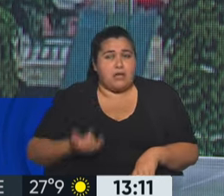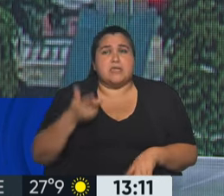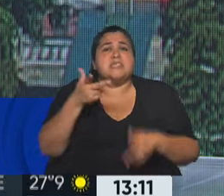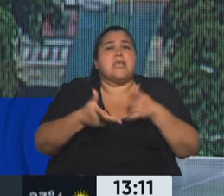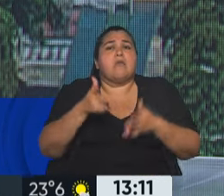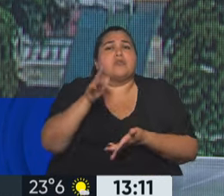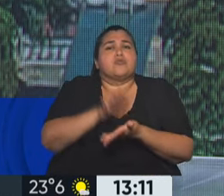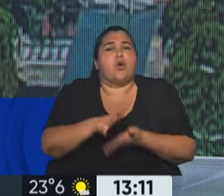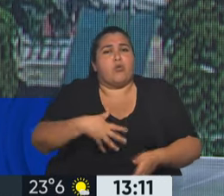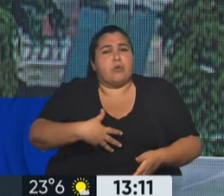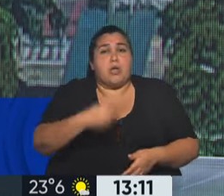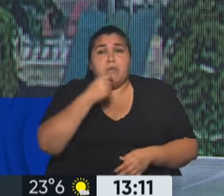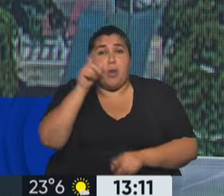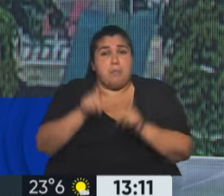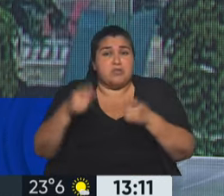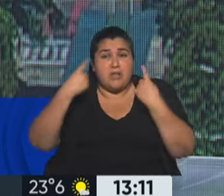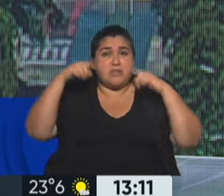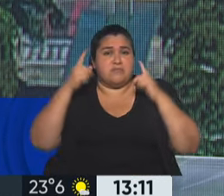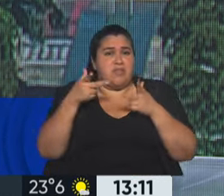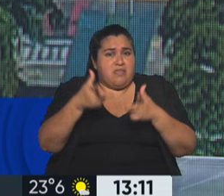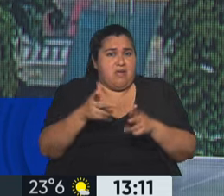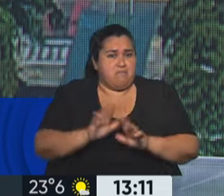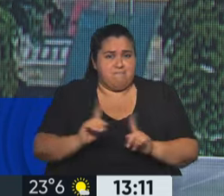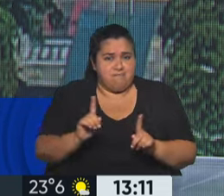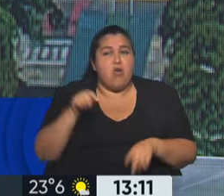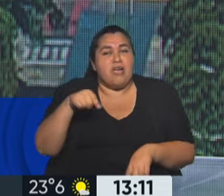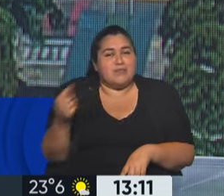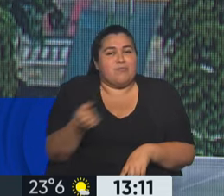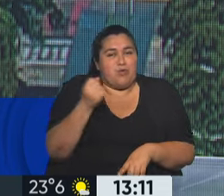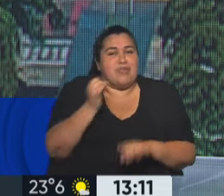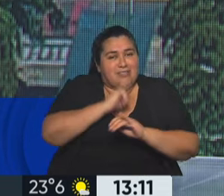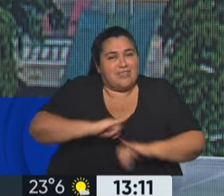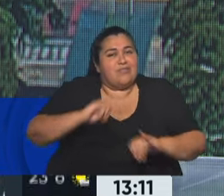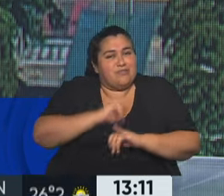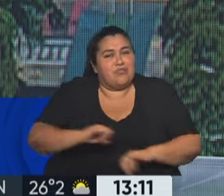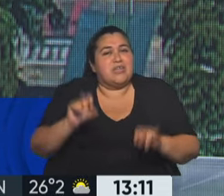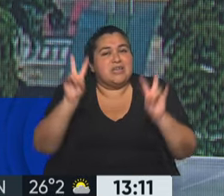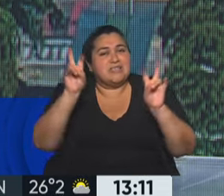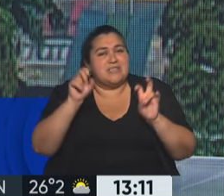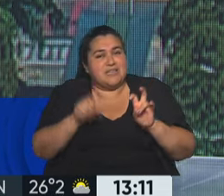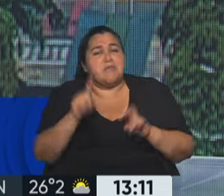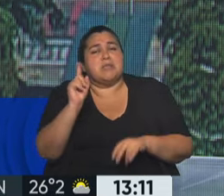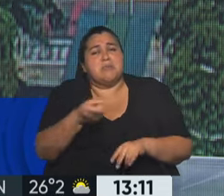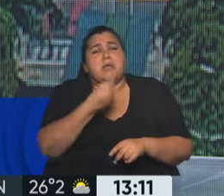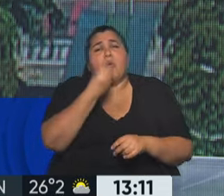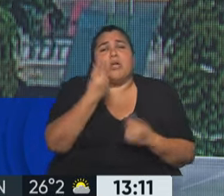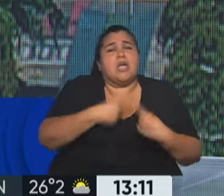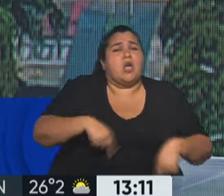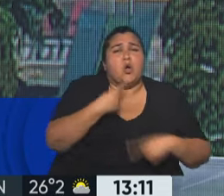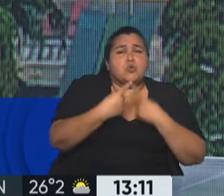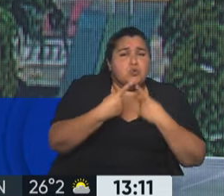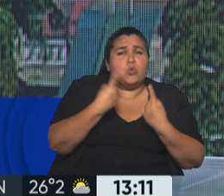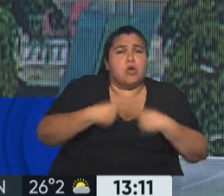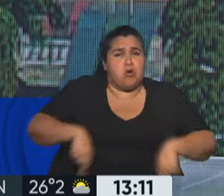en el caso de personas con epilepsia. Así que un buen día para conversar sobre este tema y para cualquier consulta que tengan pueden